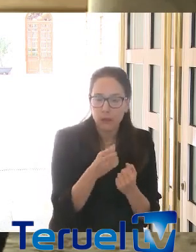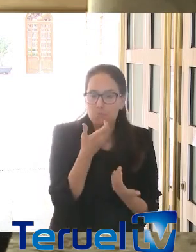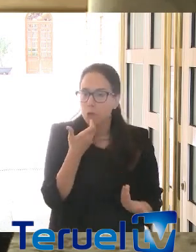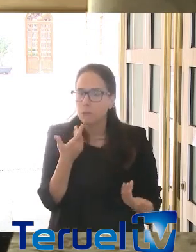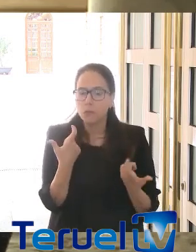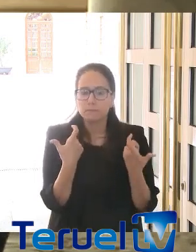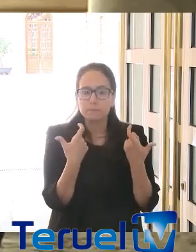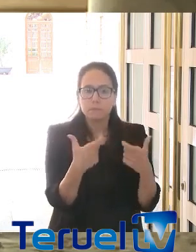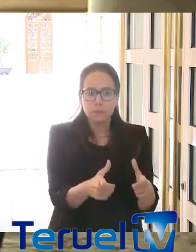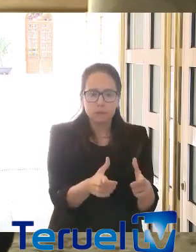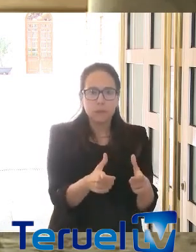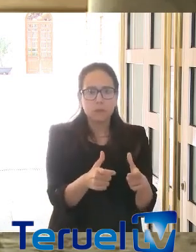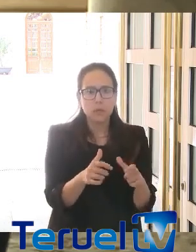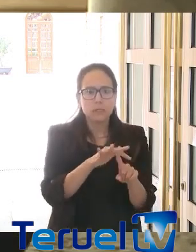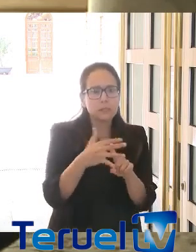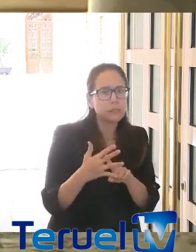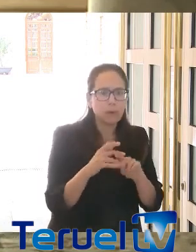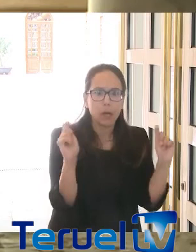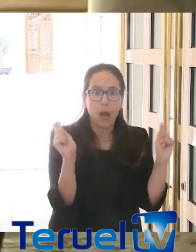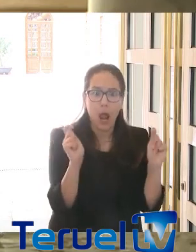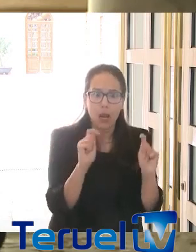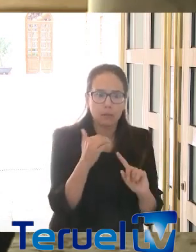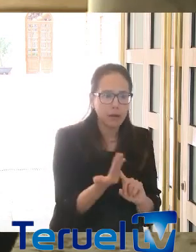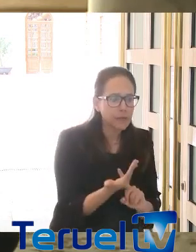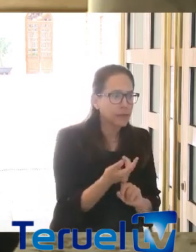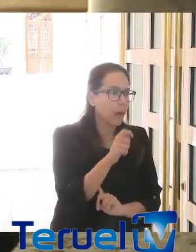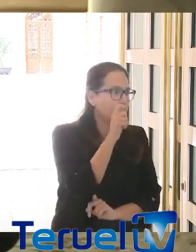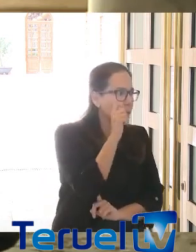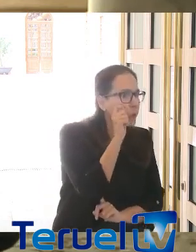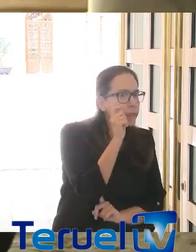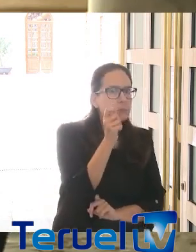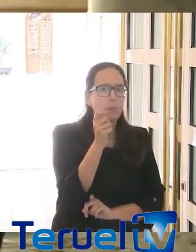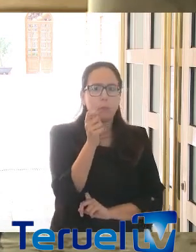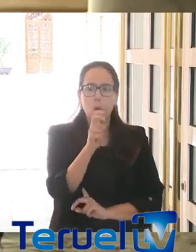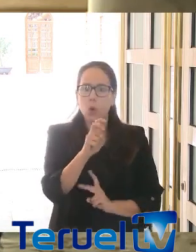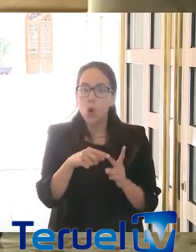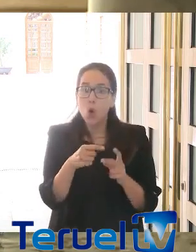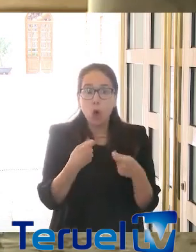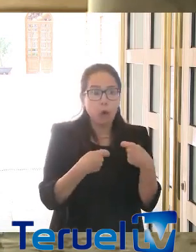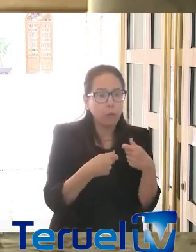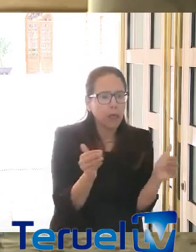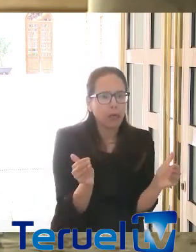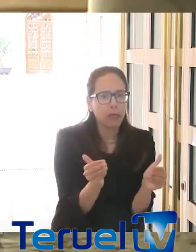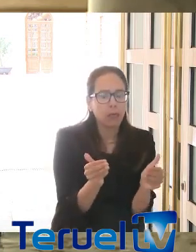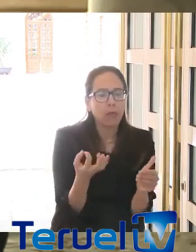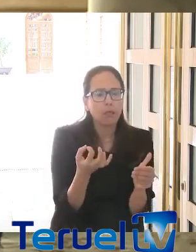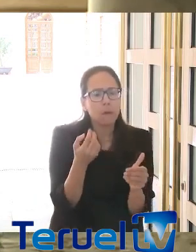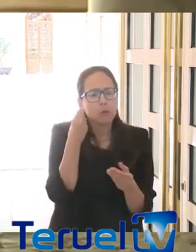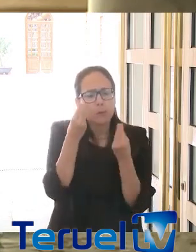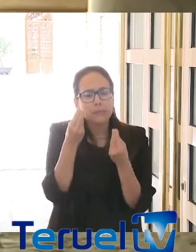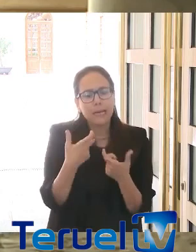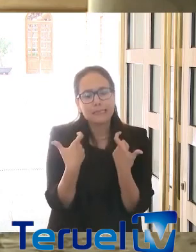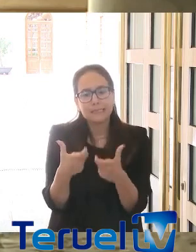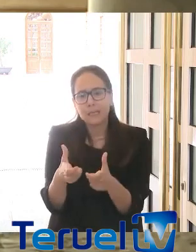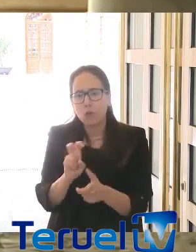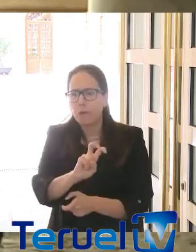aquellos afectados por el estado de alarma, la hostelería, el turismo, el pequeño comercio. Tenemos que pensar también en sectores